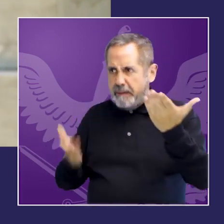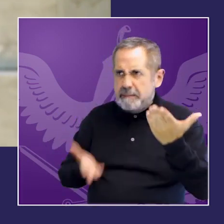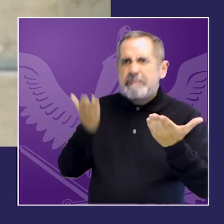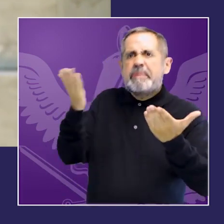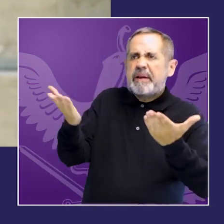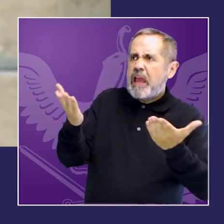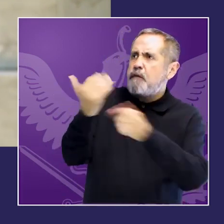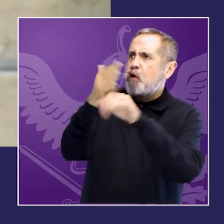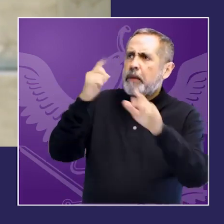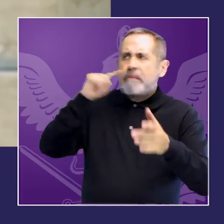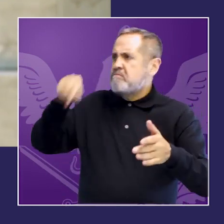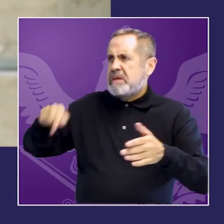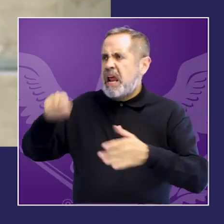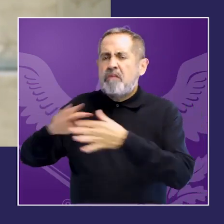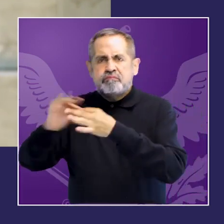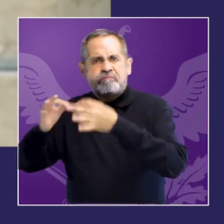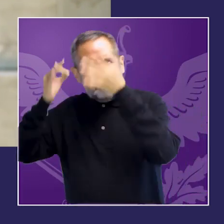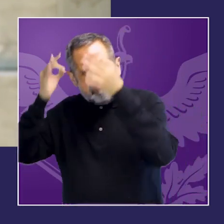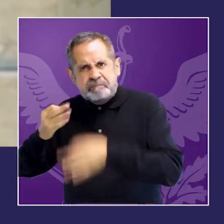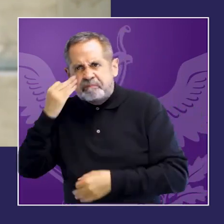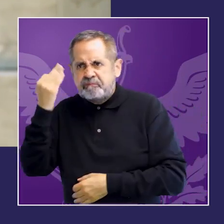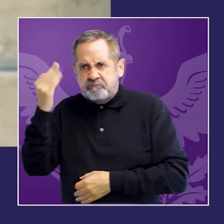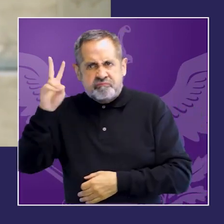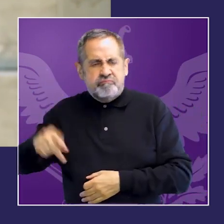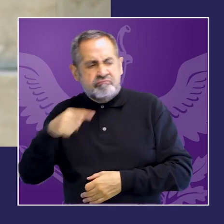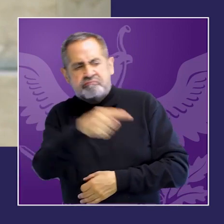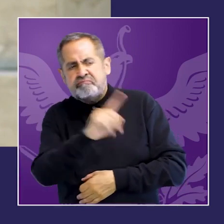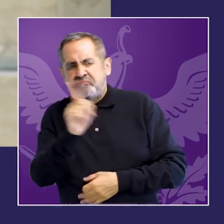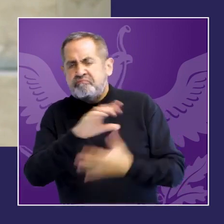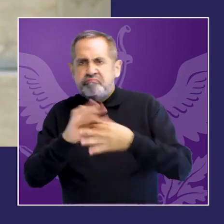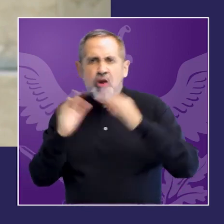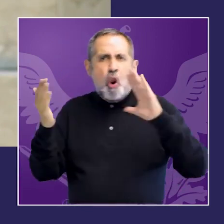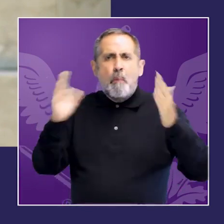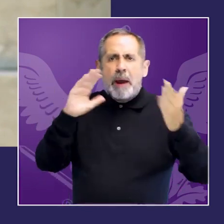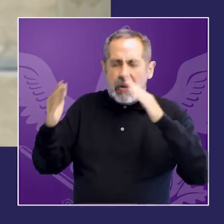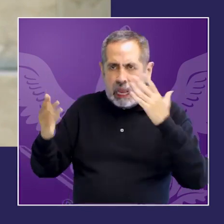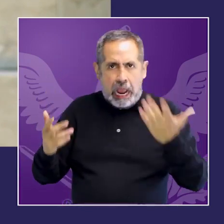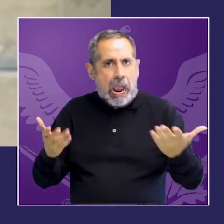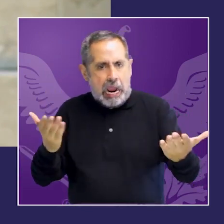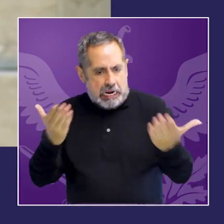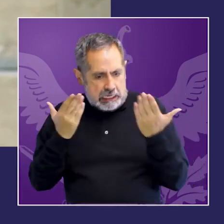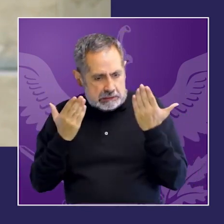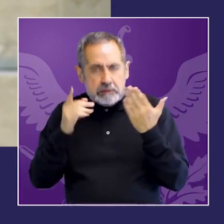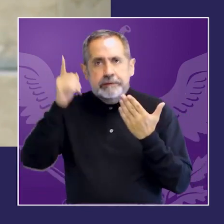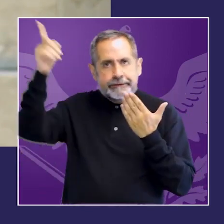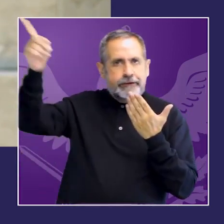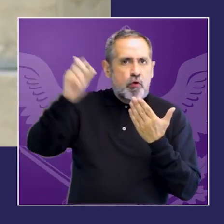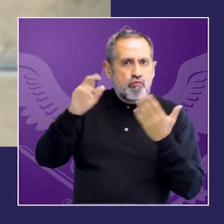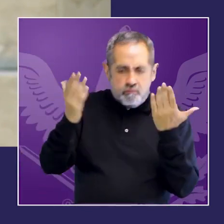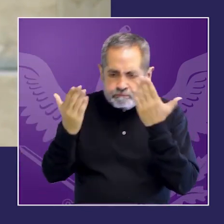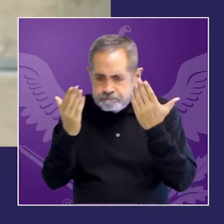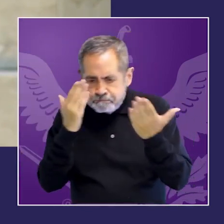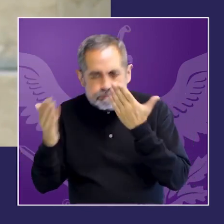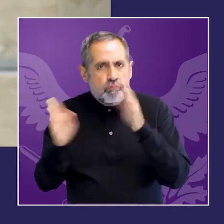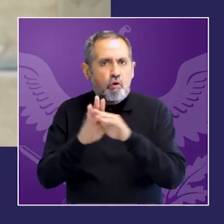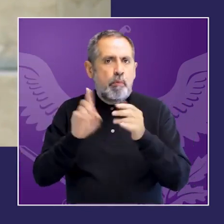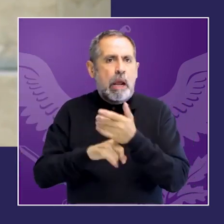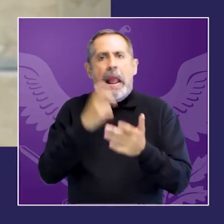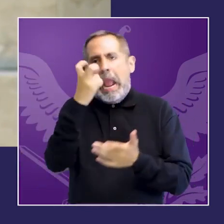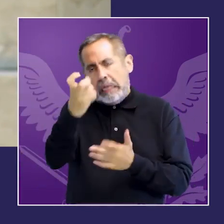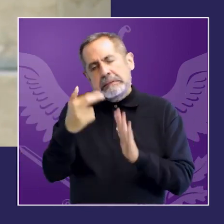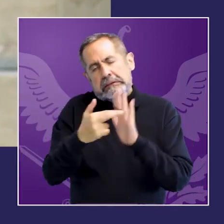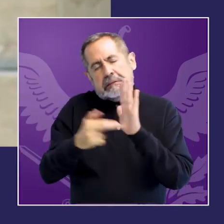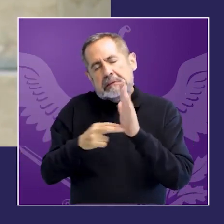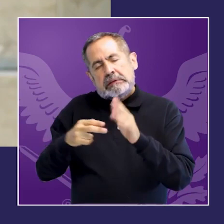mecanismo de seguimiento puedan contrastar la voz oficial de los Estados entonces esos son los mecanismos de distinto orden